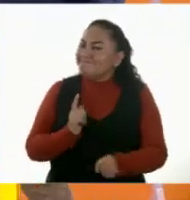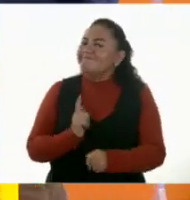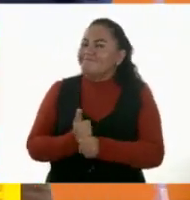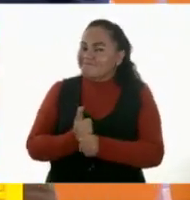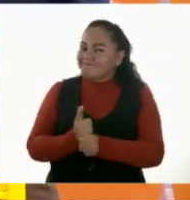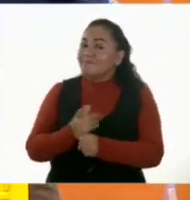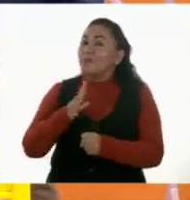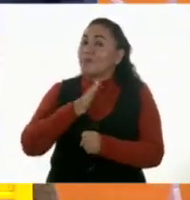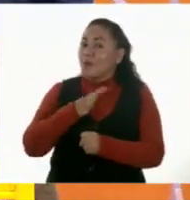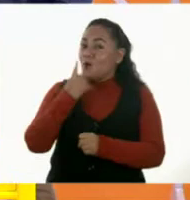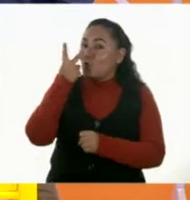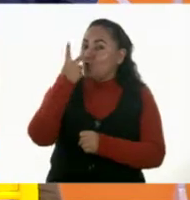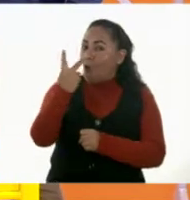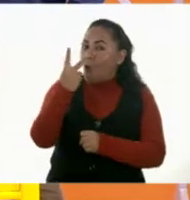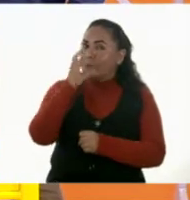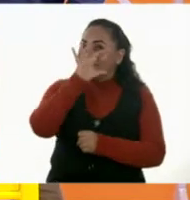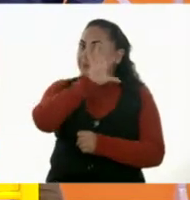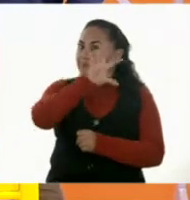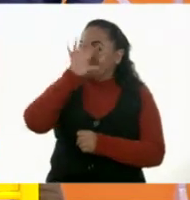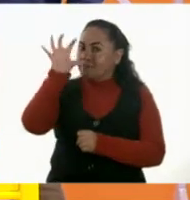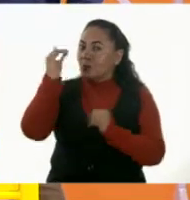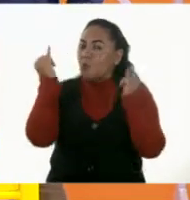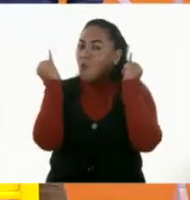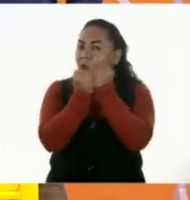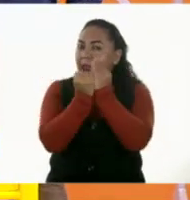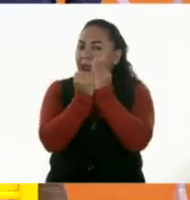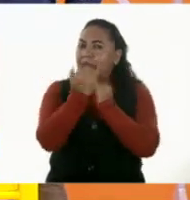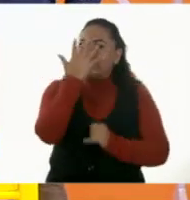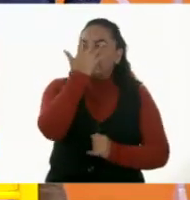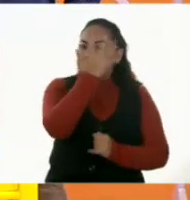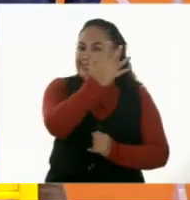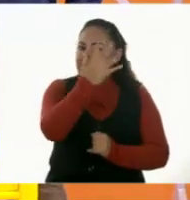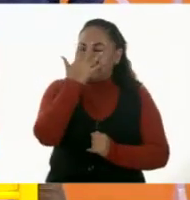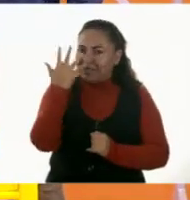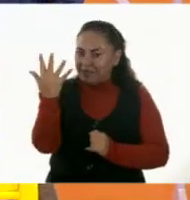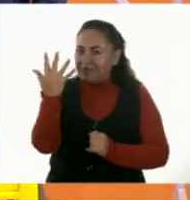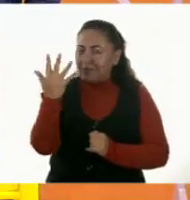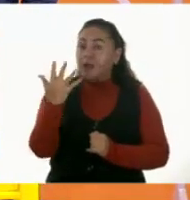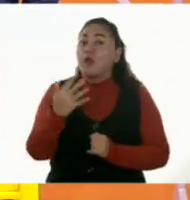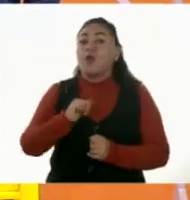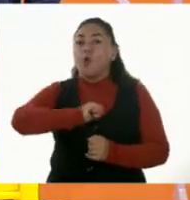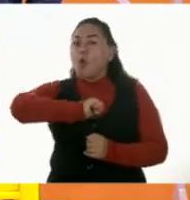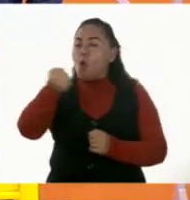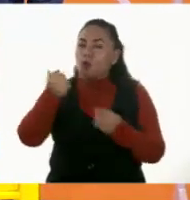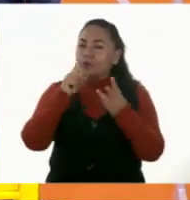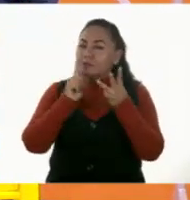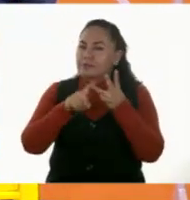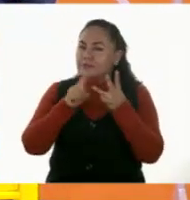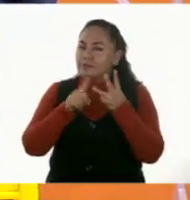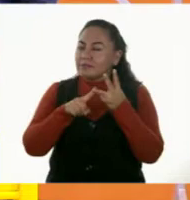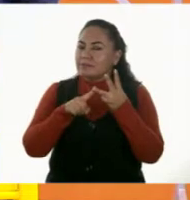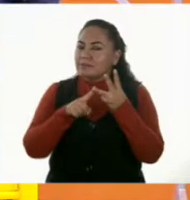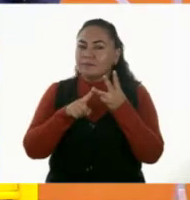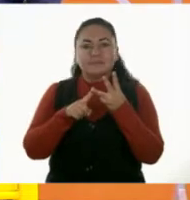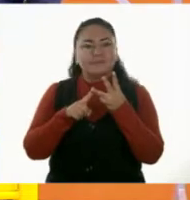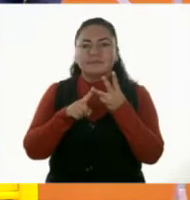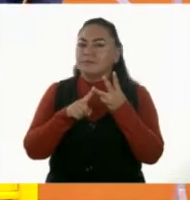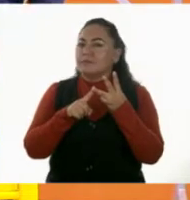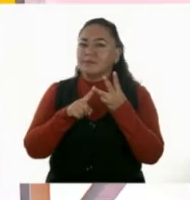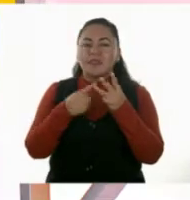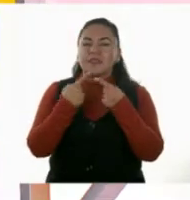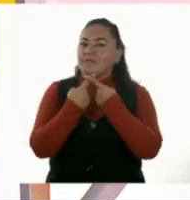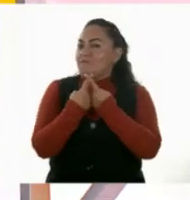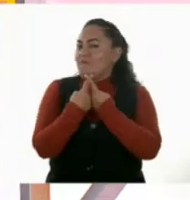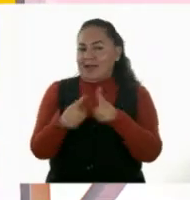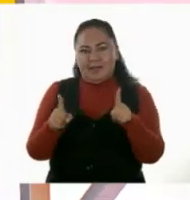Hay dos grupos que tienen la misma cantidad de estrellitas. Y el otro número, el otro grupo, tiene un número